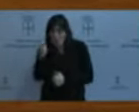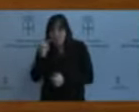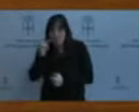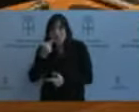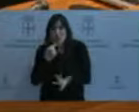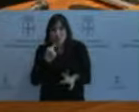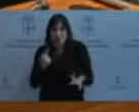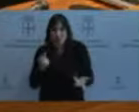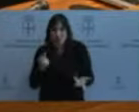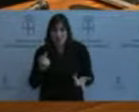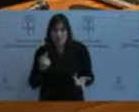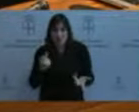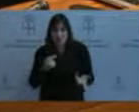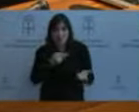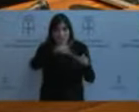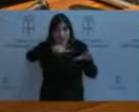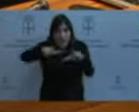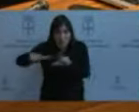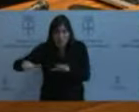Asturias.